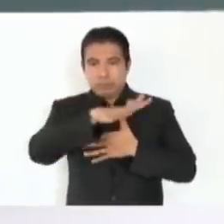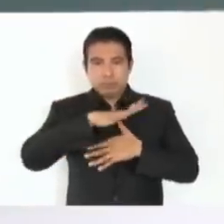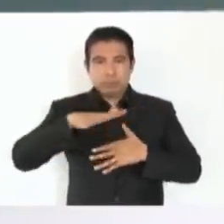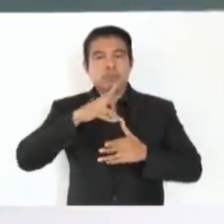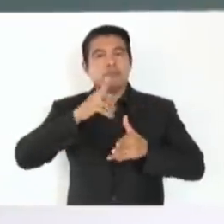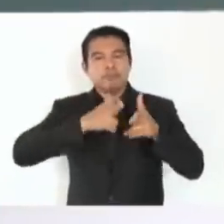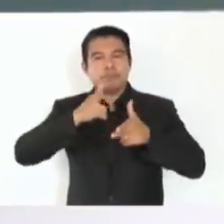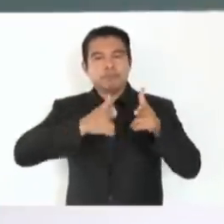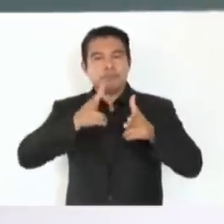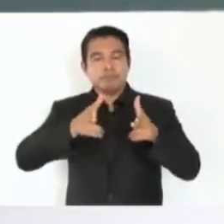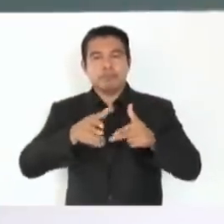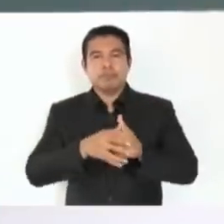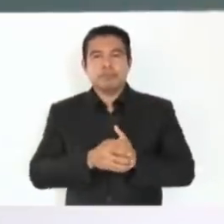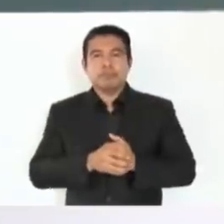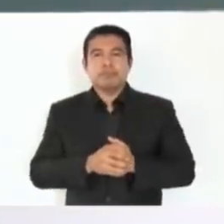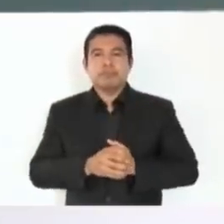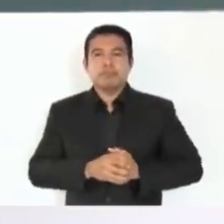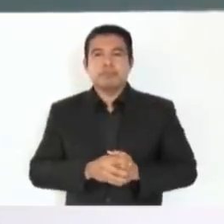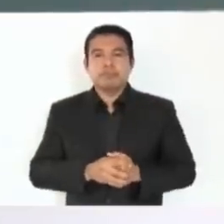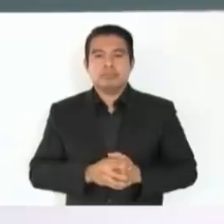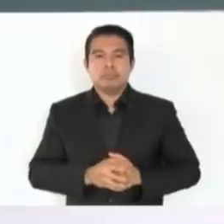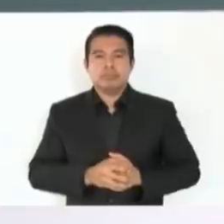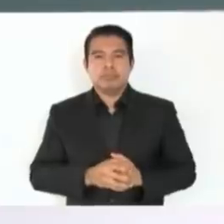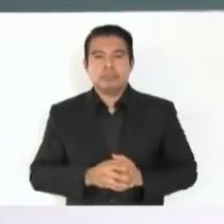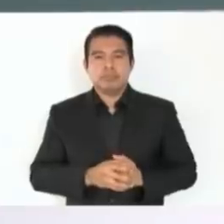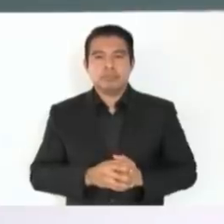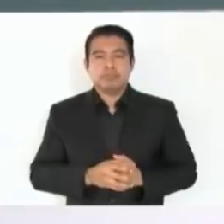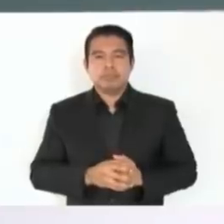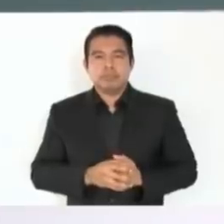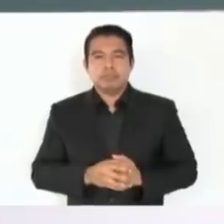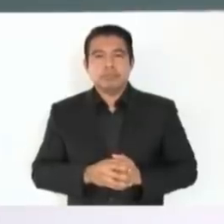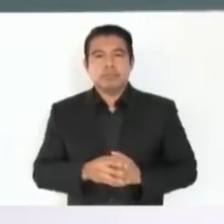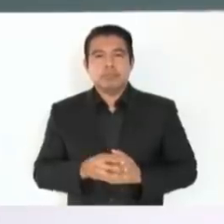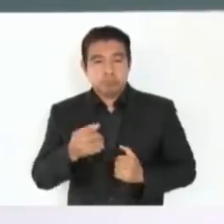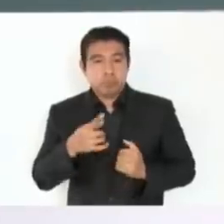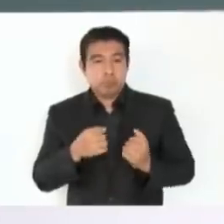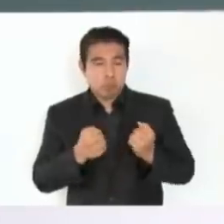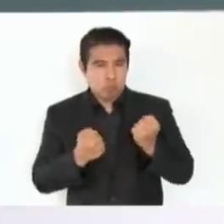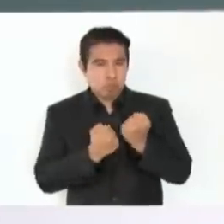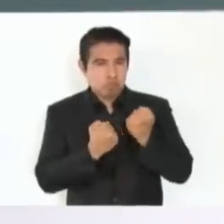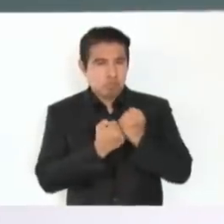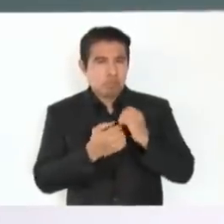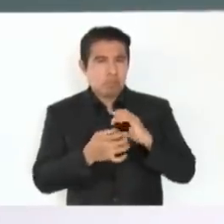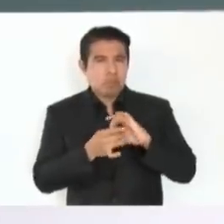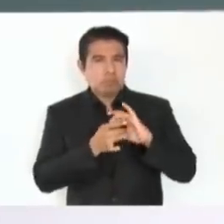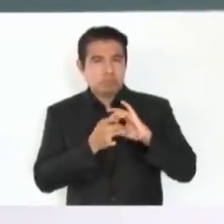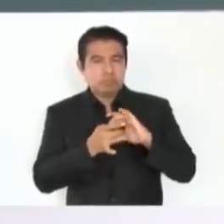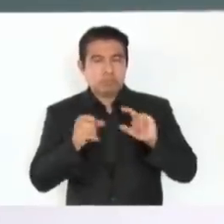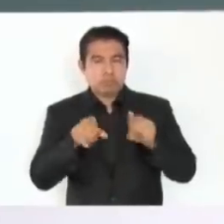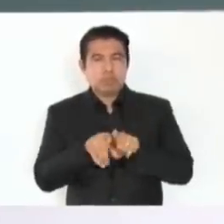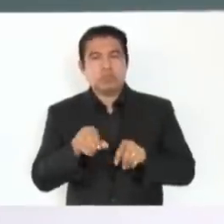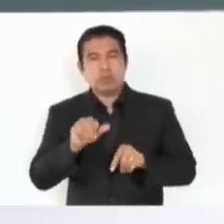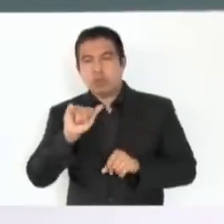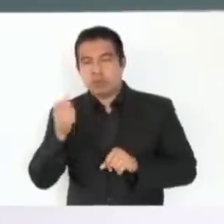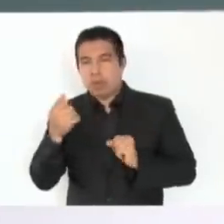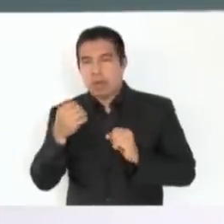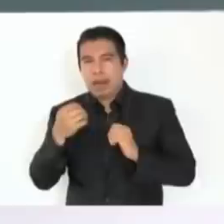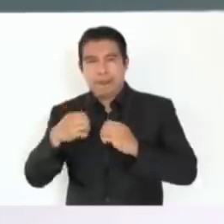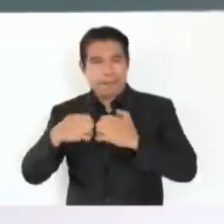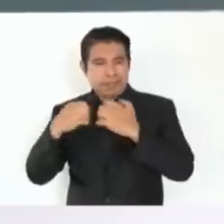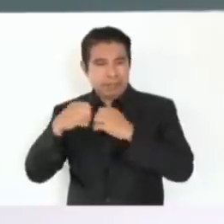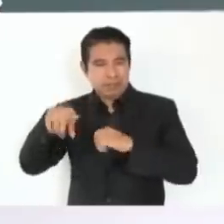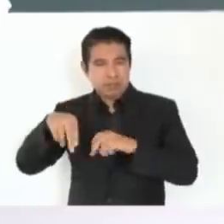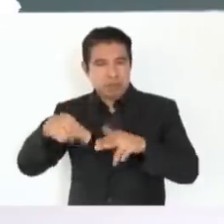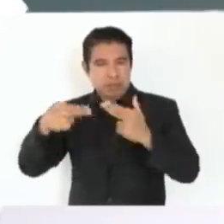portuguesa y está asociada también con una empresa mexicana. O sea,